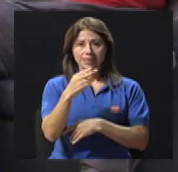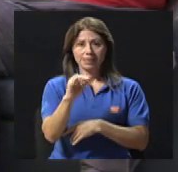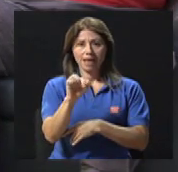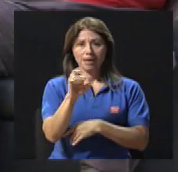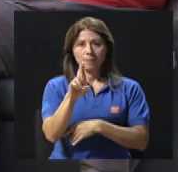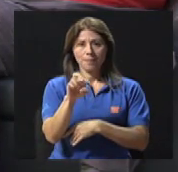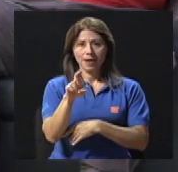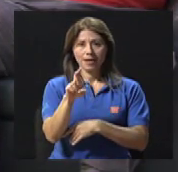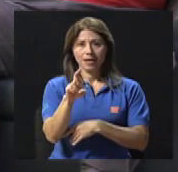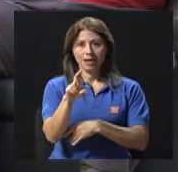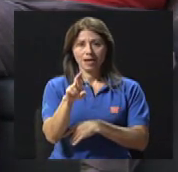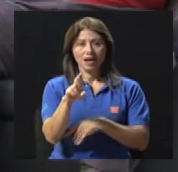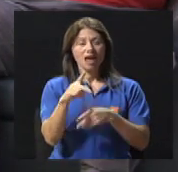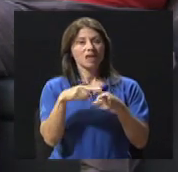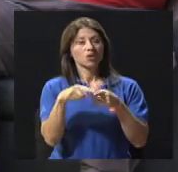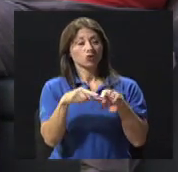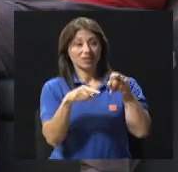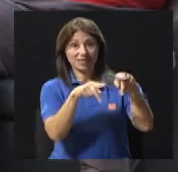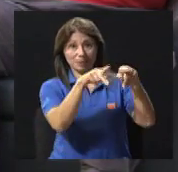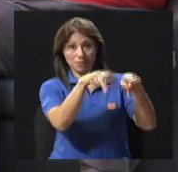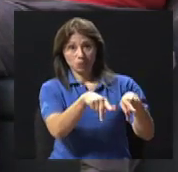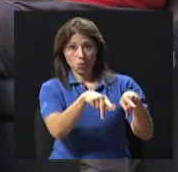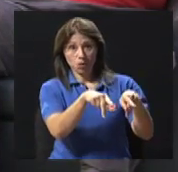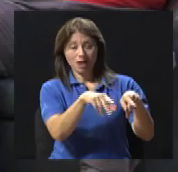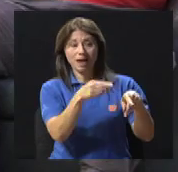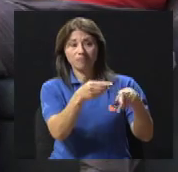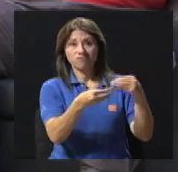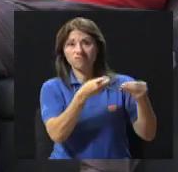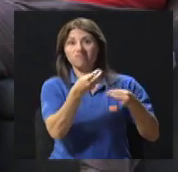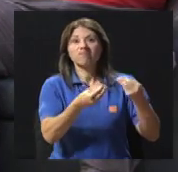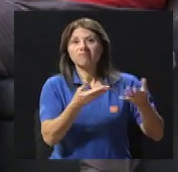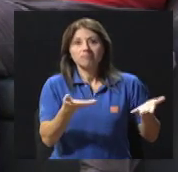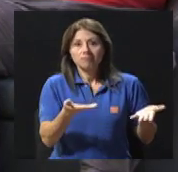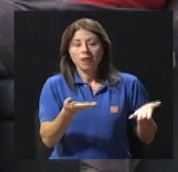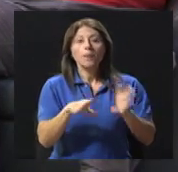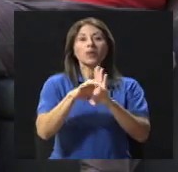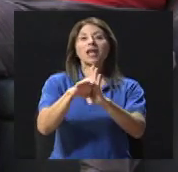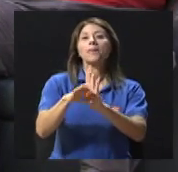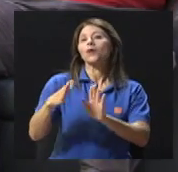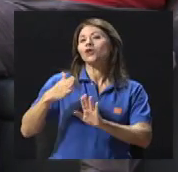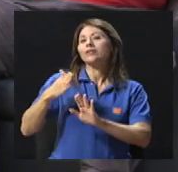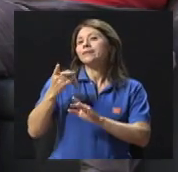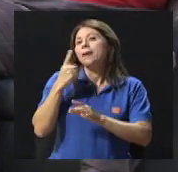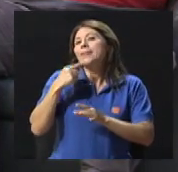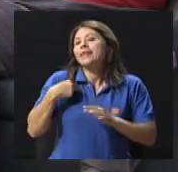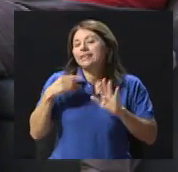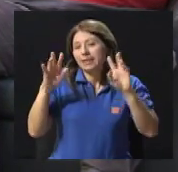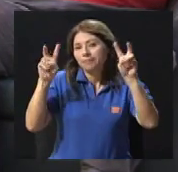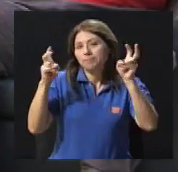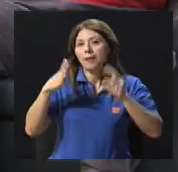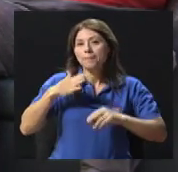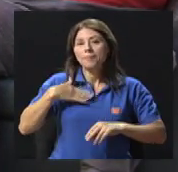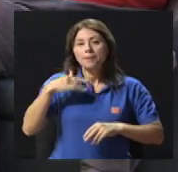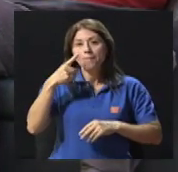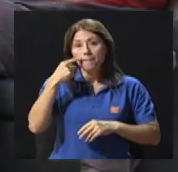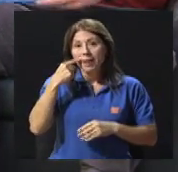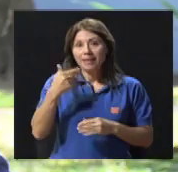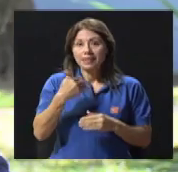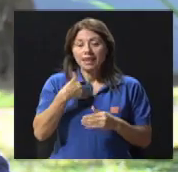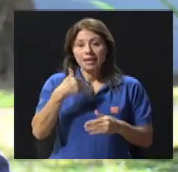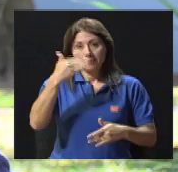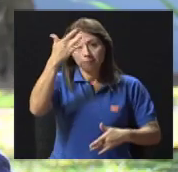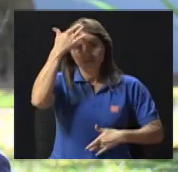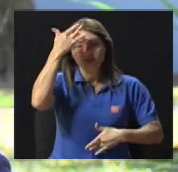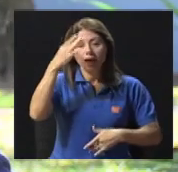normalmente debería esperar como familiar? Por ejemplo, si a mí me dicen que mi papá tiene Alzheimer, ¿qué esperaría yo?